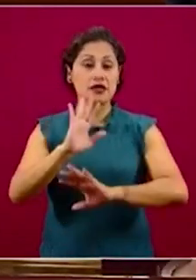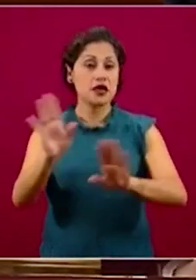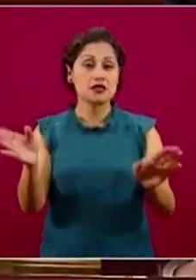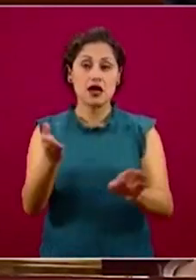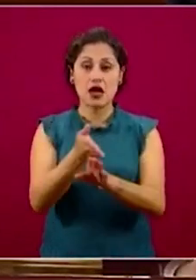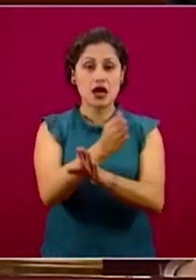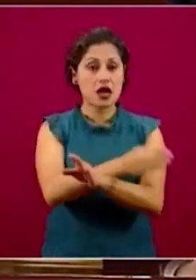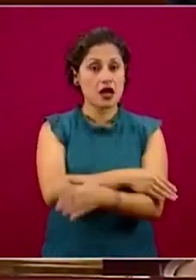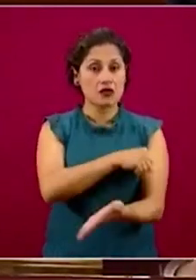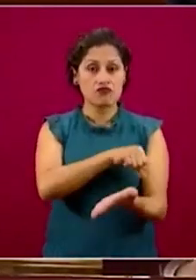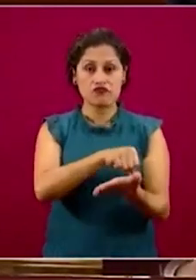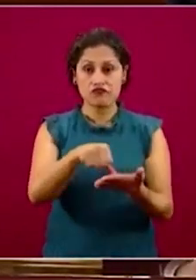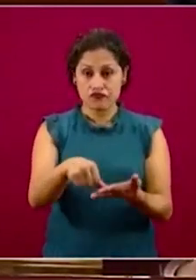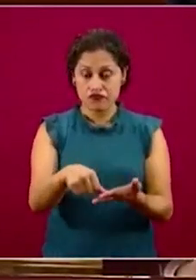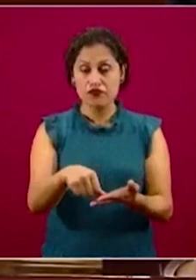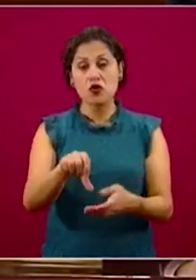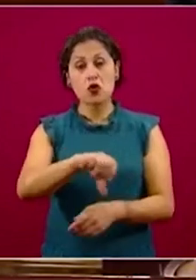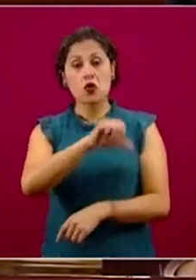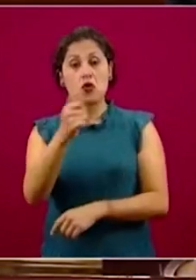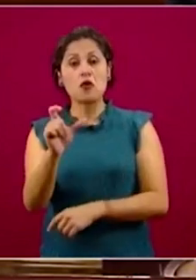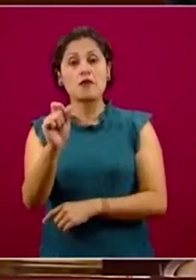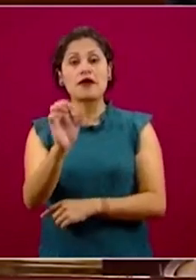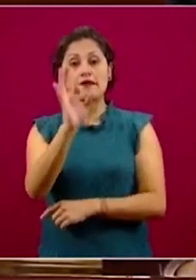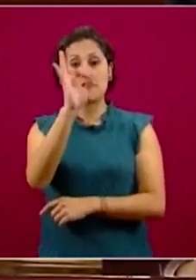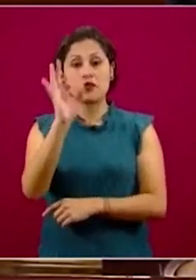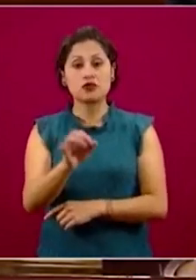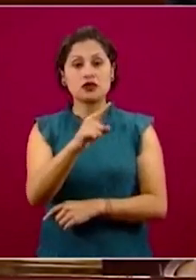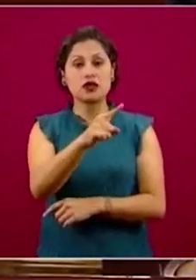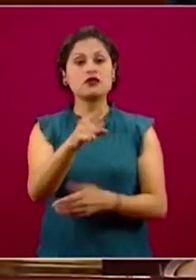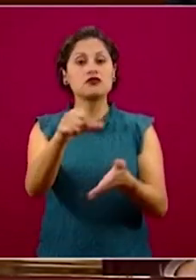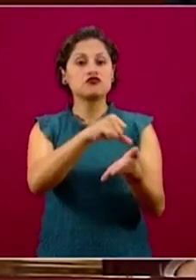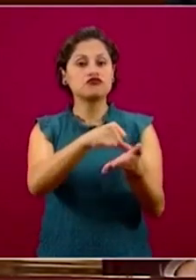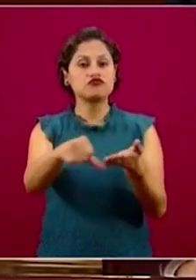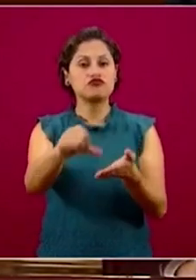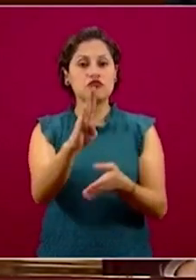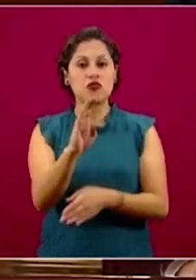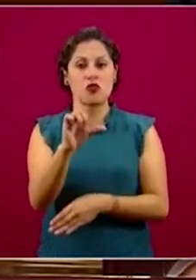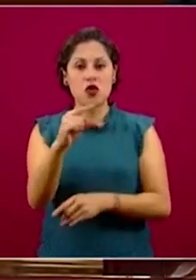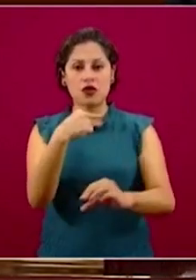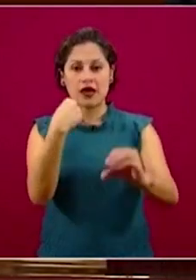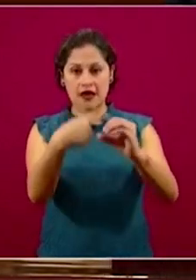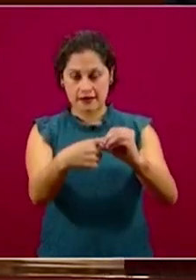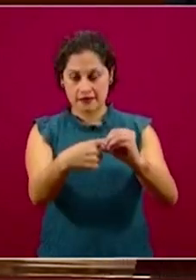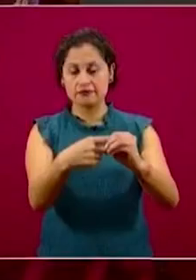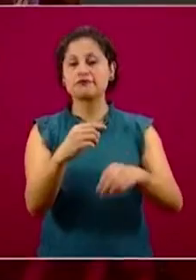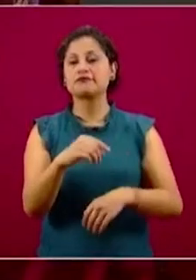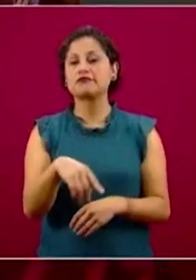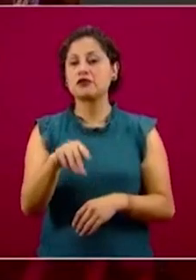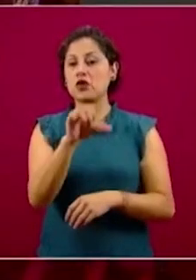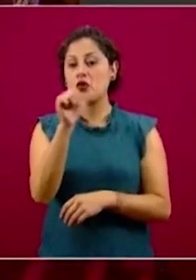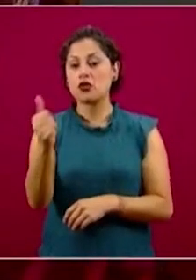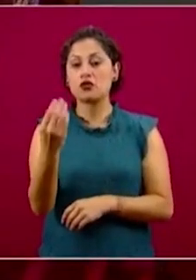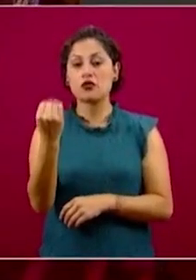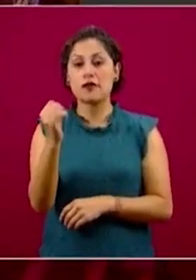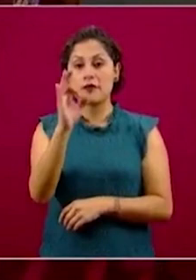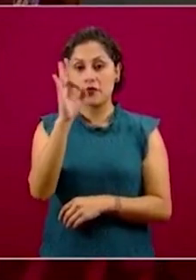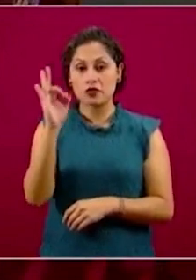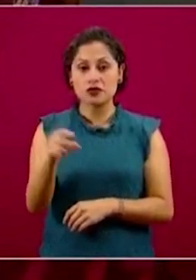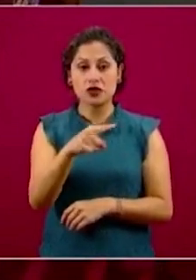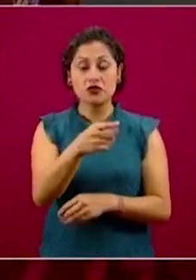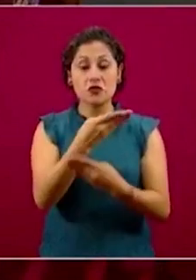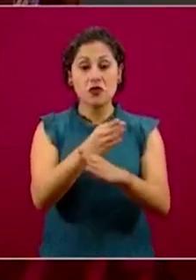otro 20 por ciento como bloqueadas, un 9 por ciento como cuentas inexistentes en la institución